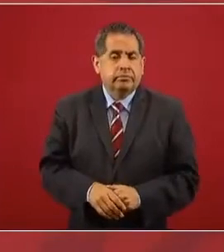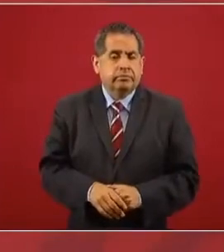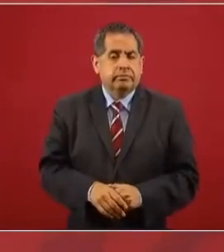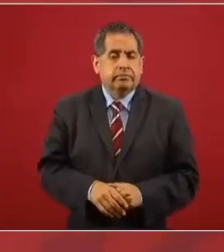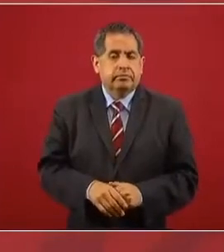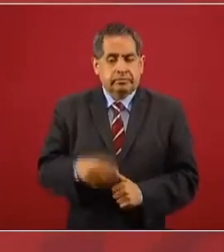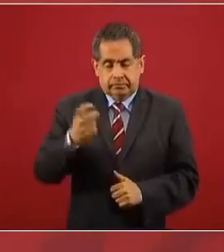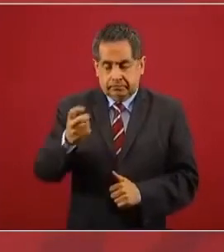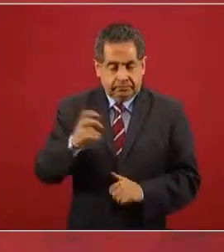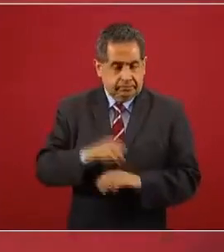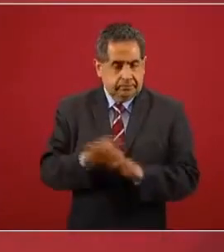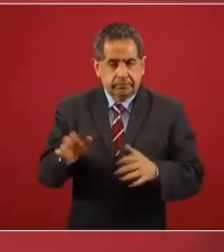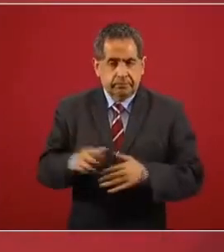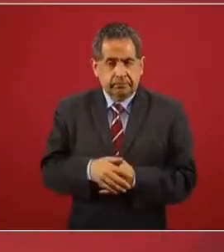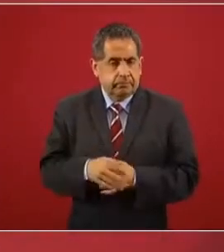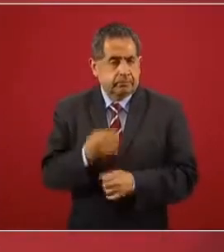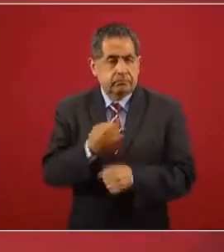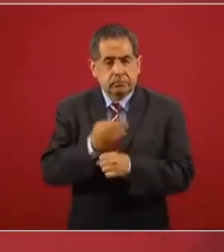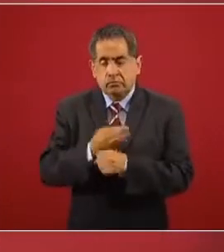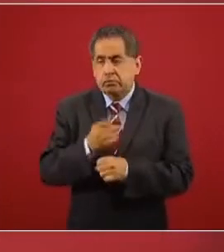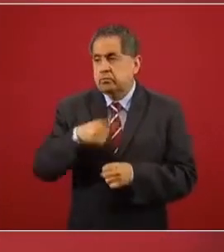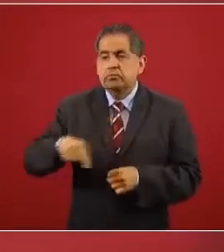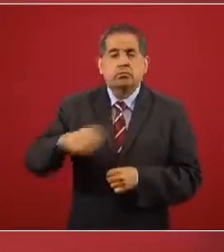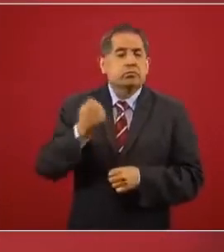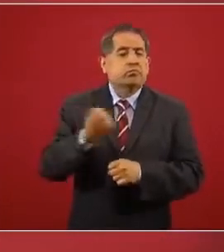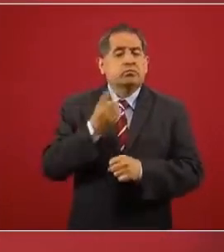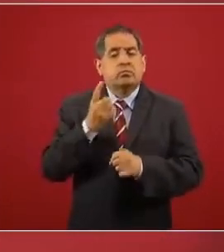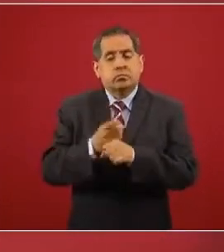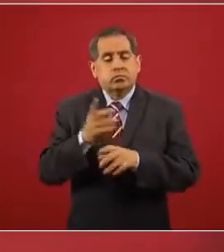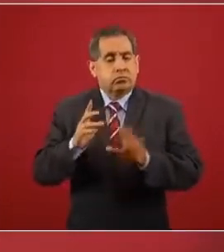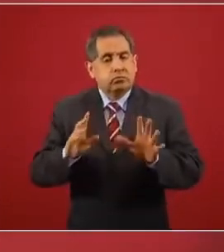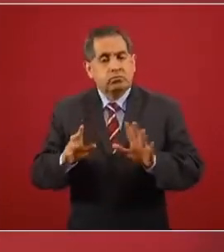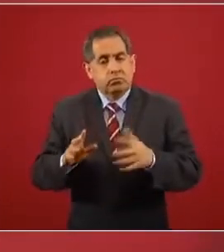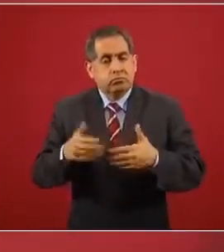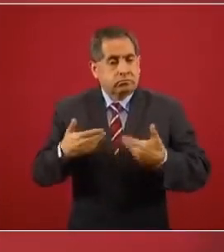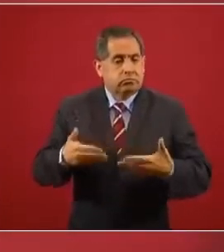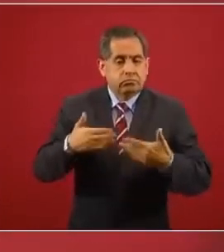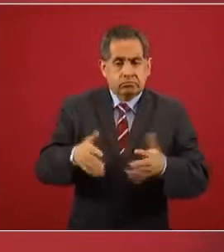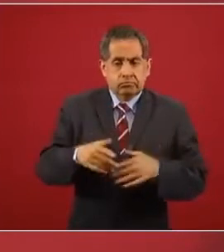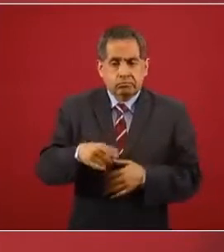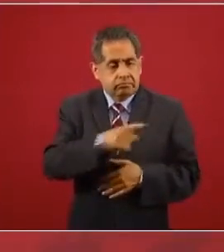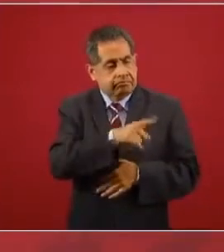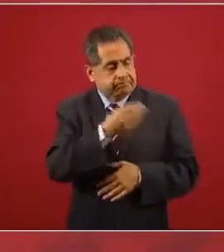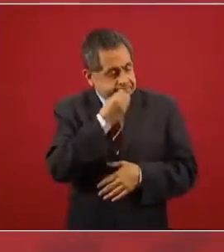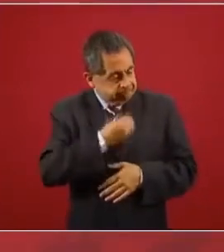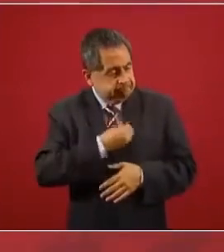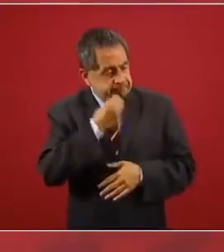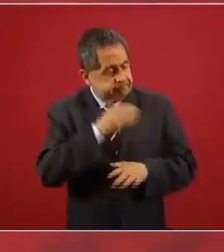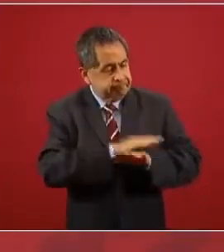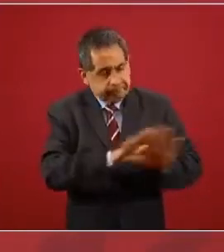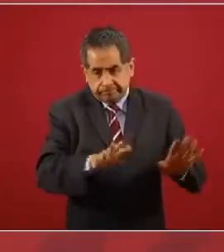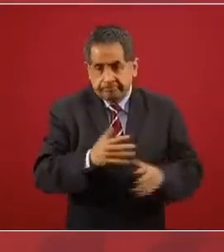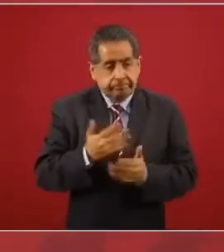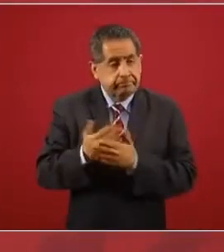Entonces, tienen la oportunidad, entonces, hacen bien en irse ya resignando de que